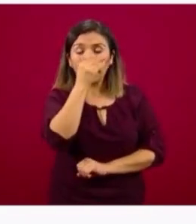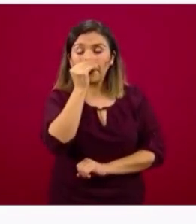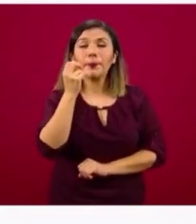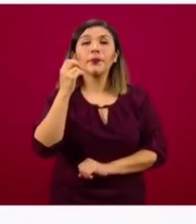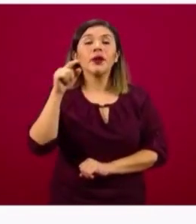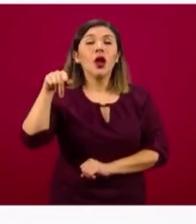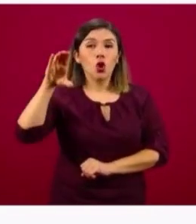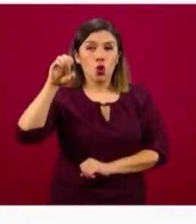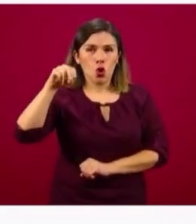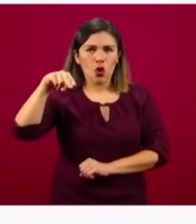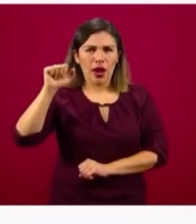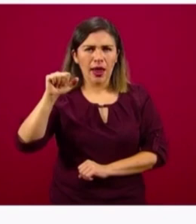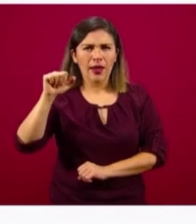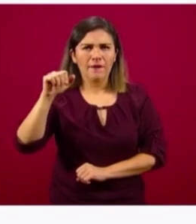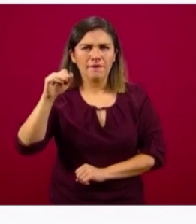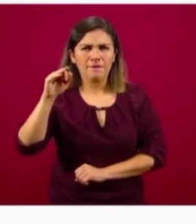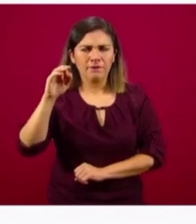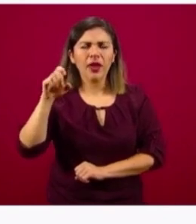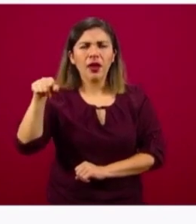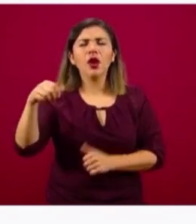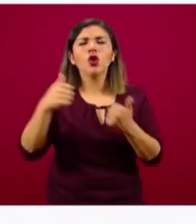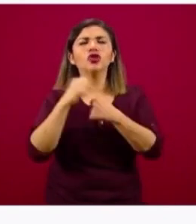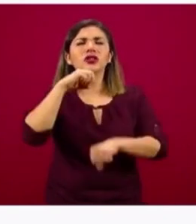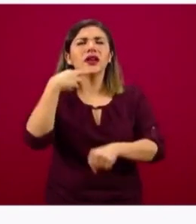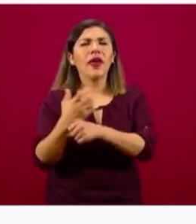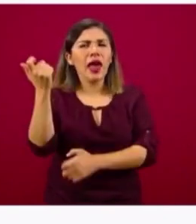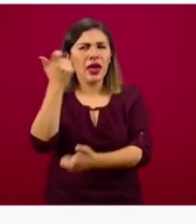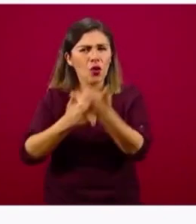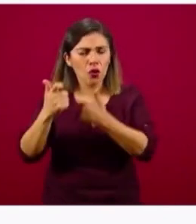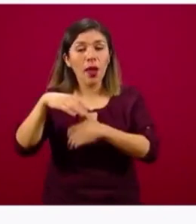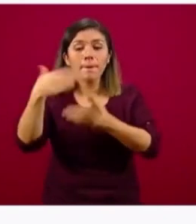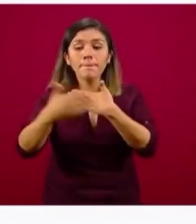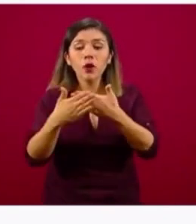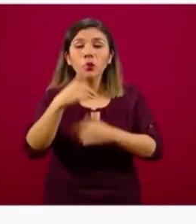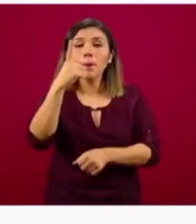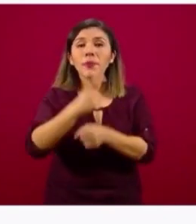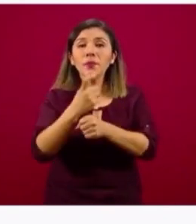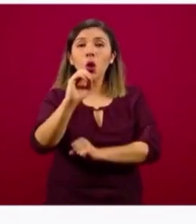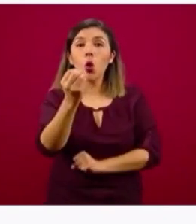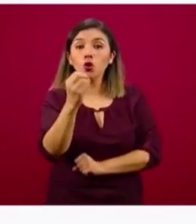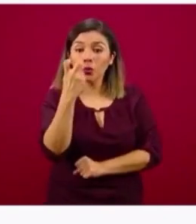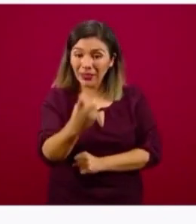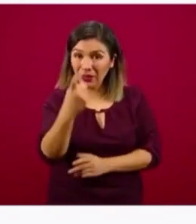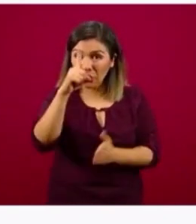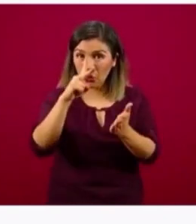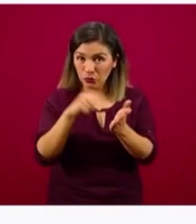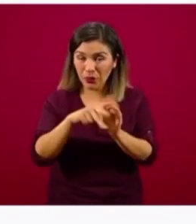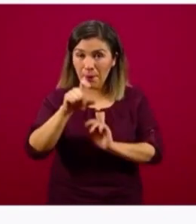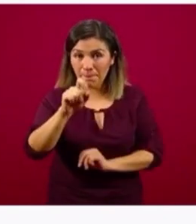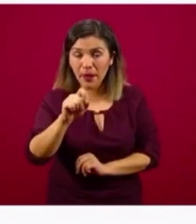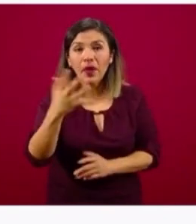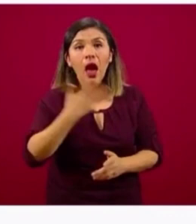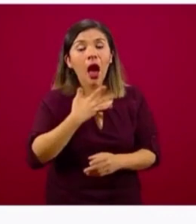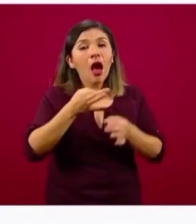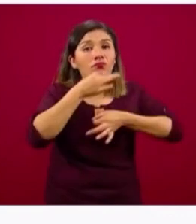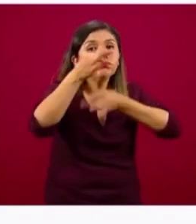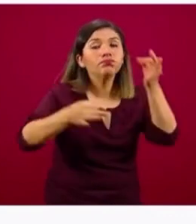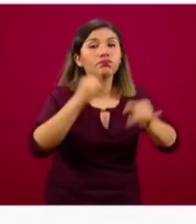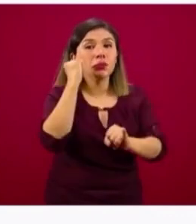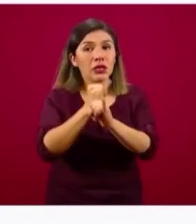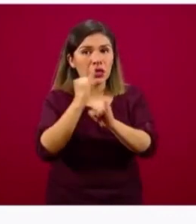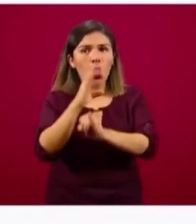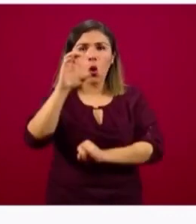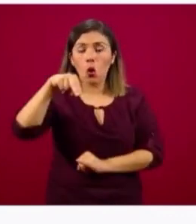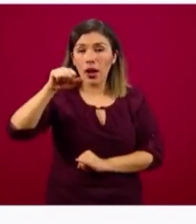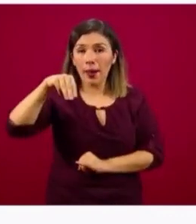y la Secretaría de Economía el próximo 1º de octubre de este año estarámos publicando en la página de internet, tanto de Conamer de la